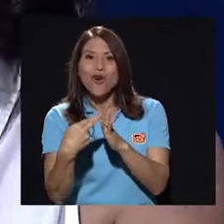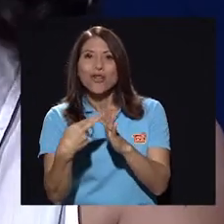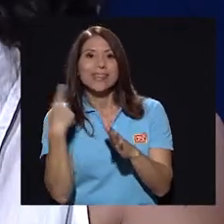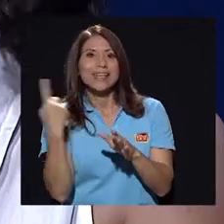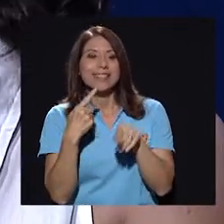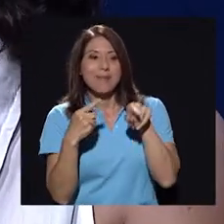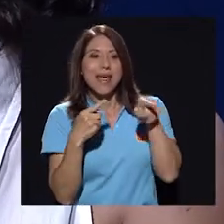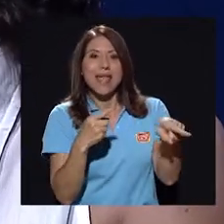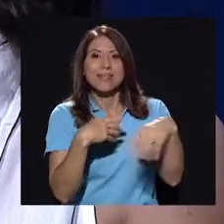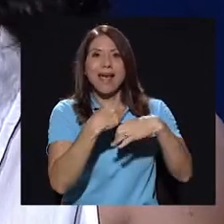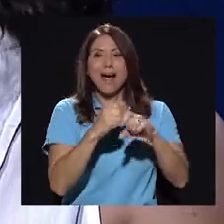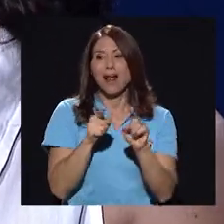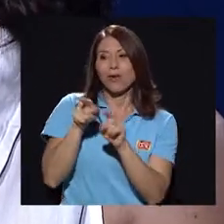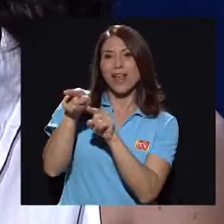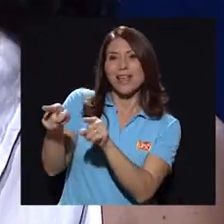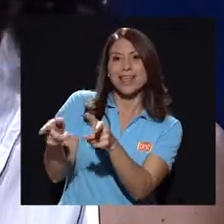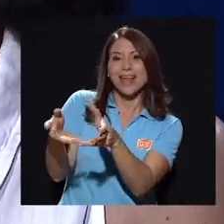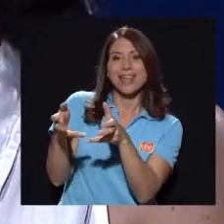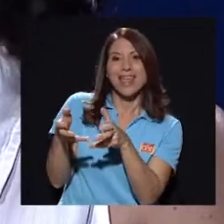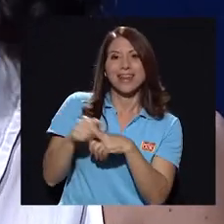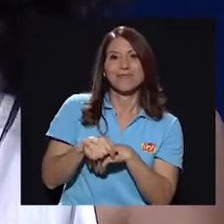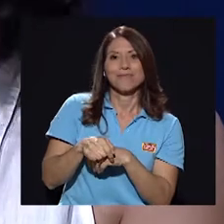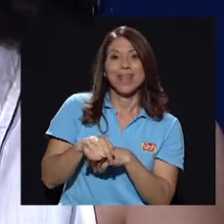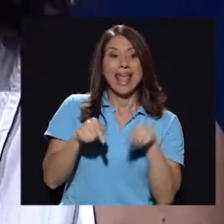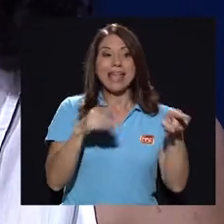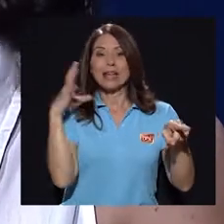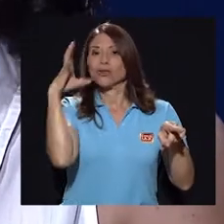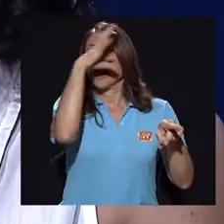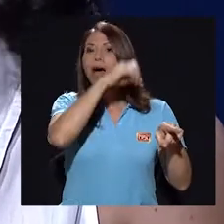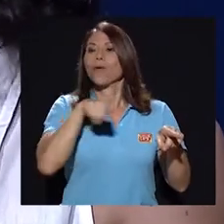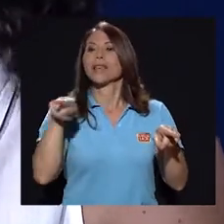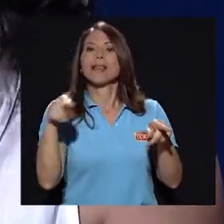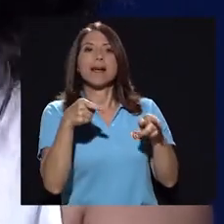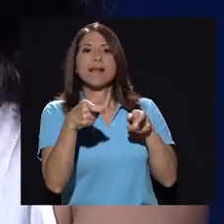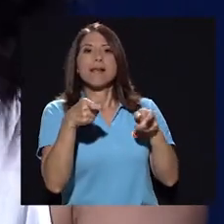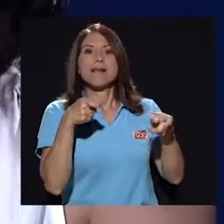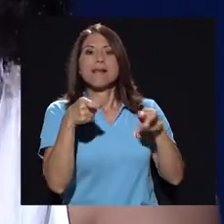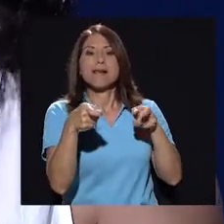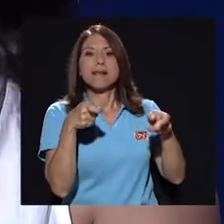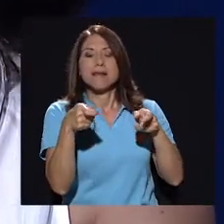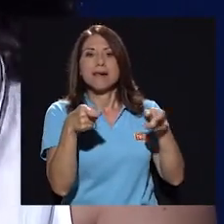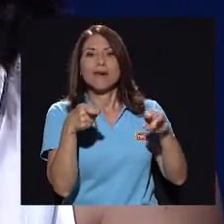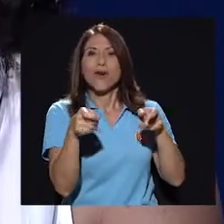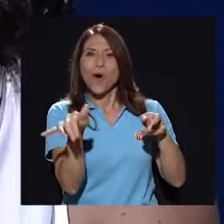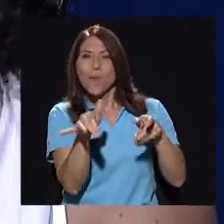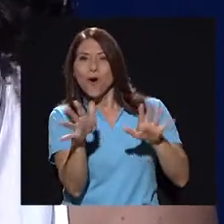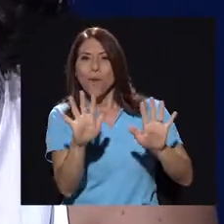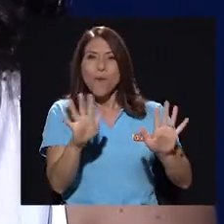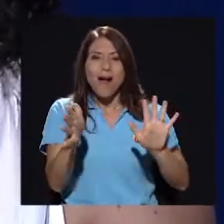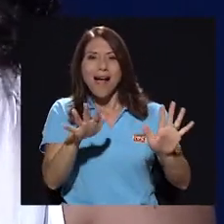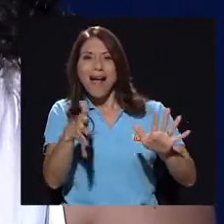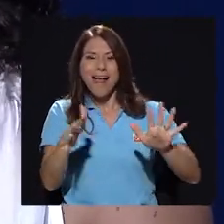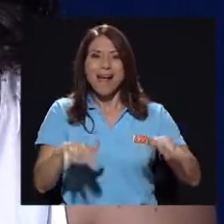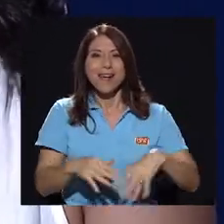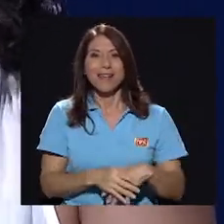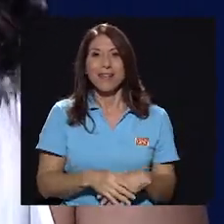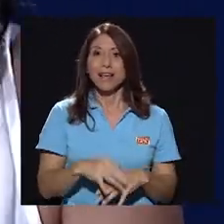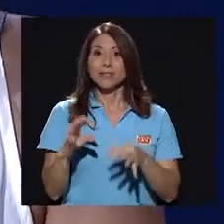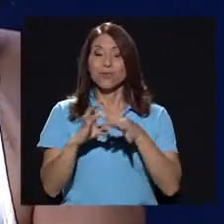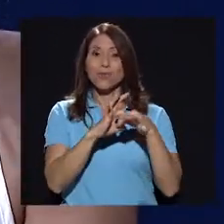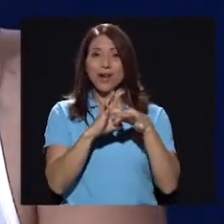haga lo que ella quiere y la manipula, digamos, sin que Ana se dé cuenta, o sea, como por ahí, como por de lado.